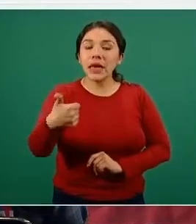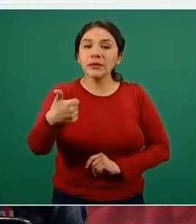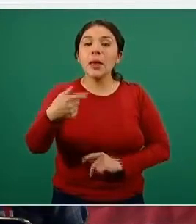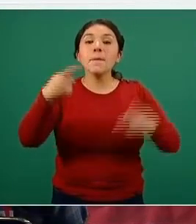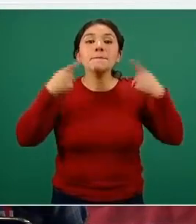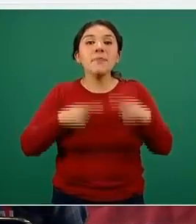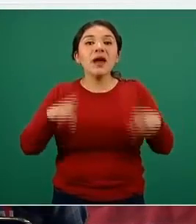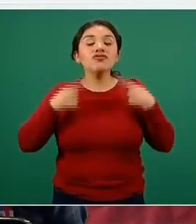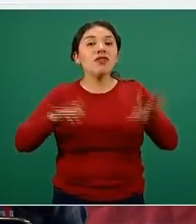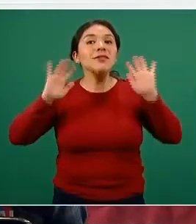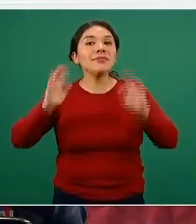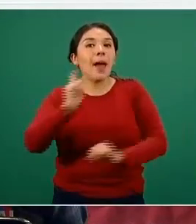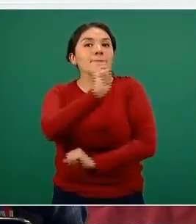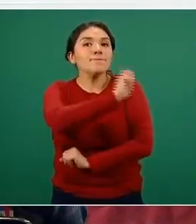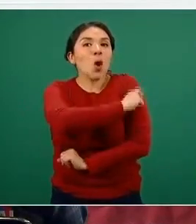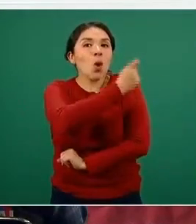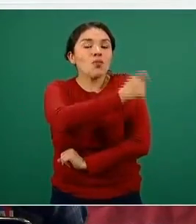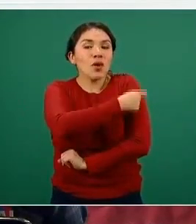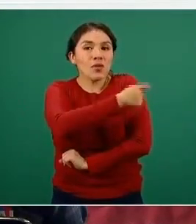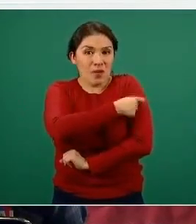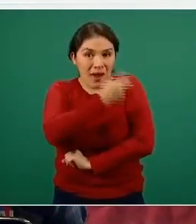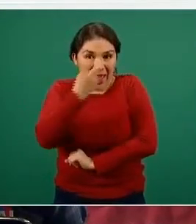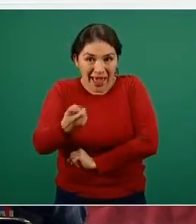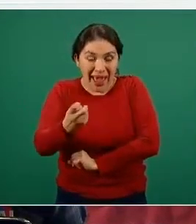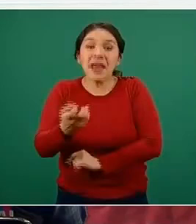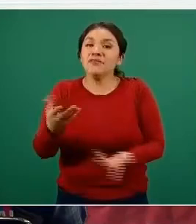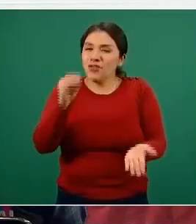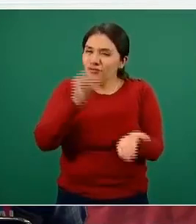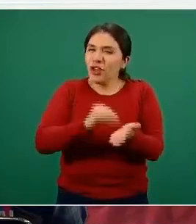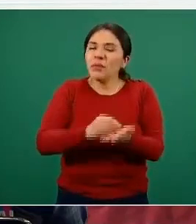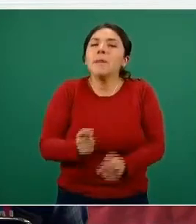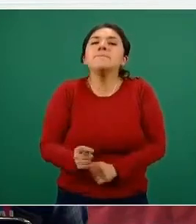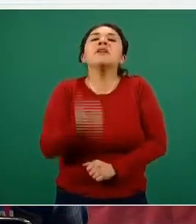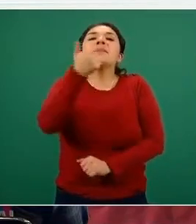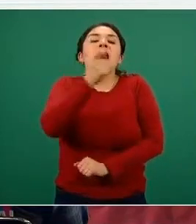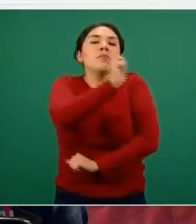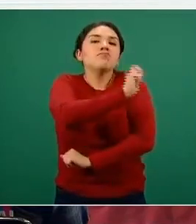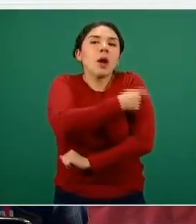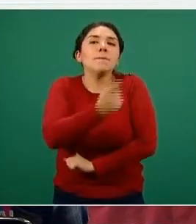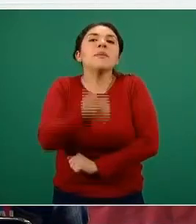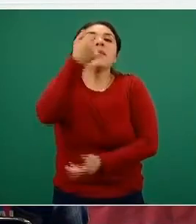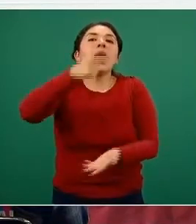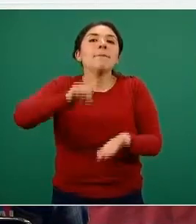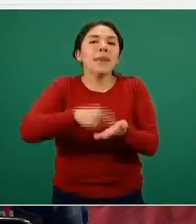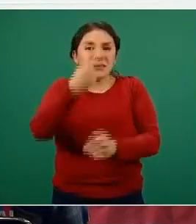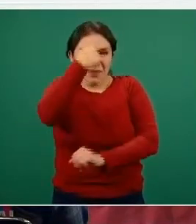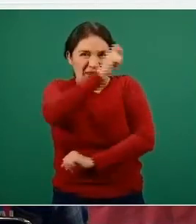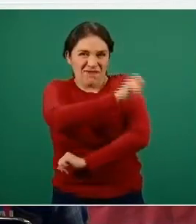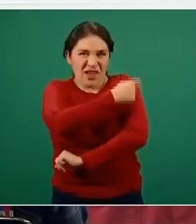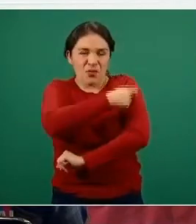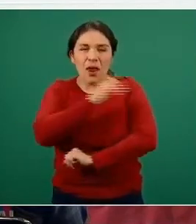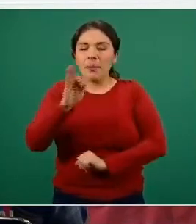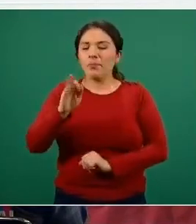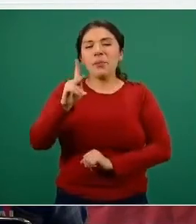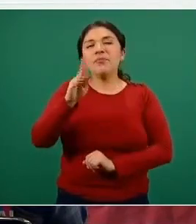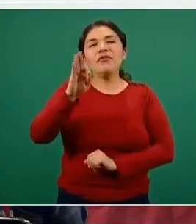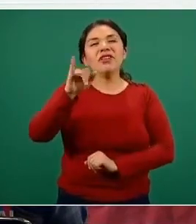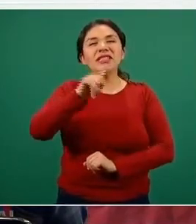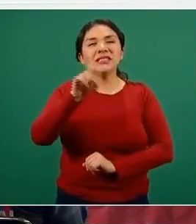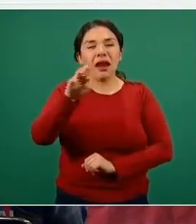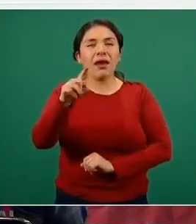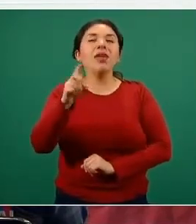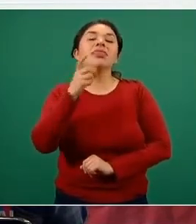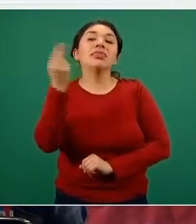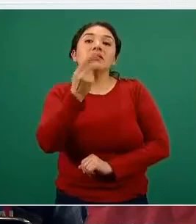personas vacunadas. Además, evidentemente es todavía la primera dosis de la vacuna de Pfizer que requiere